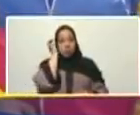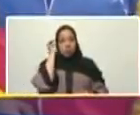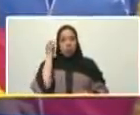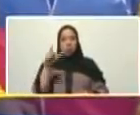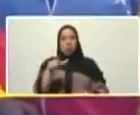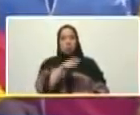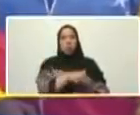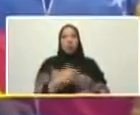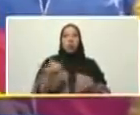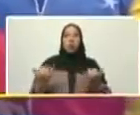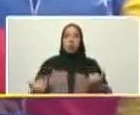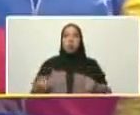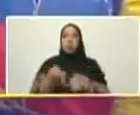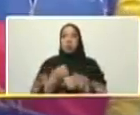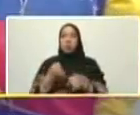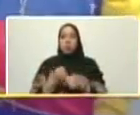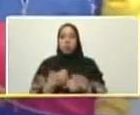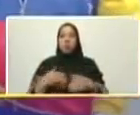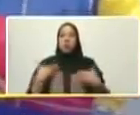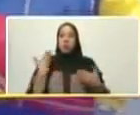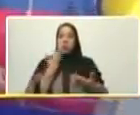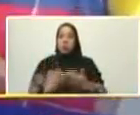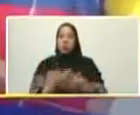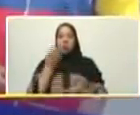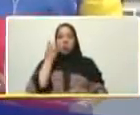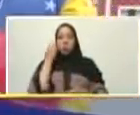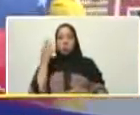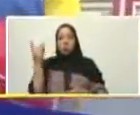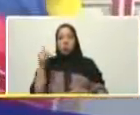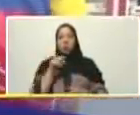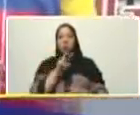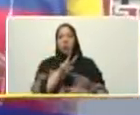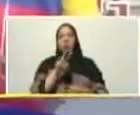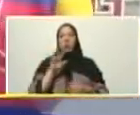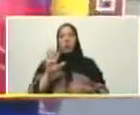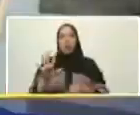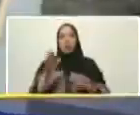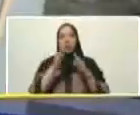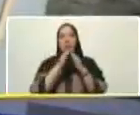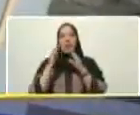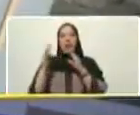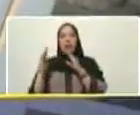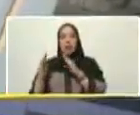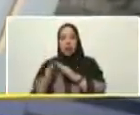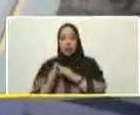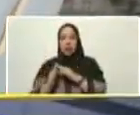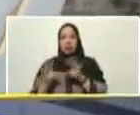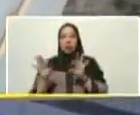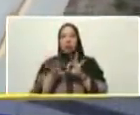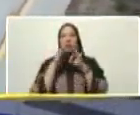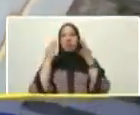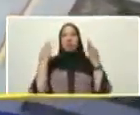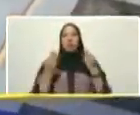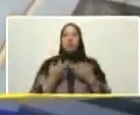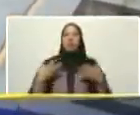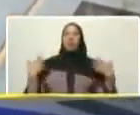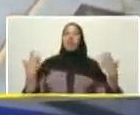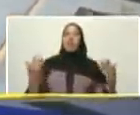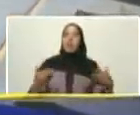que ahora estamos haciendo realidad nuestro sueño 25 casas 25 familias contentas